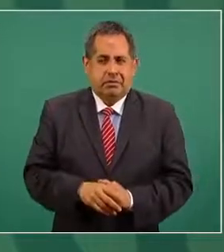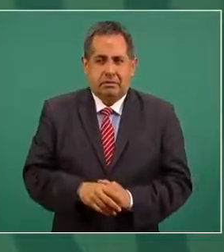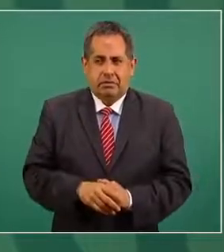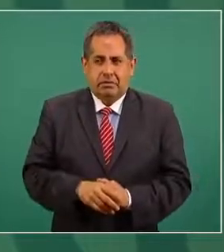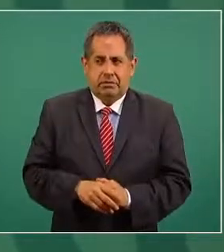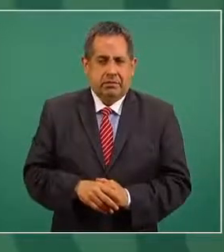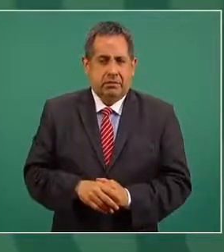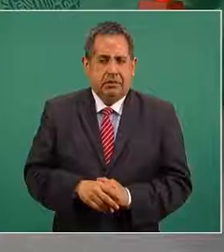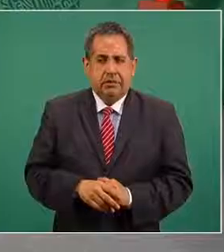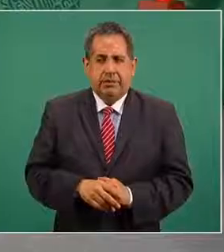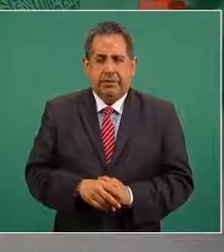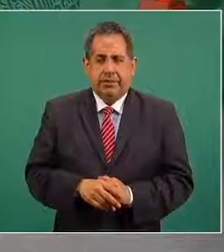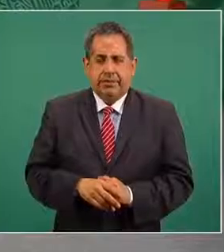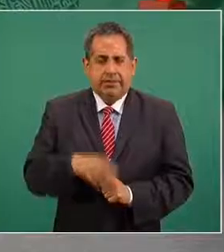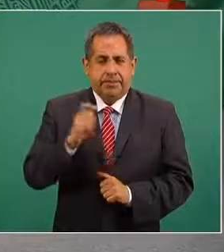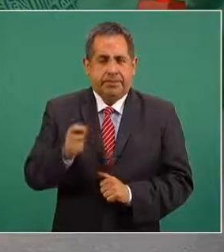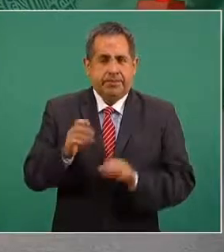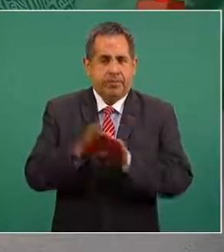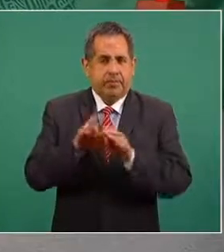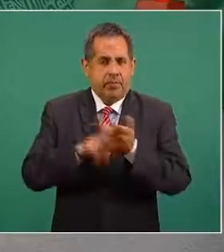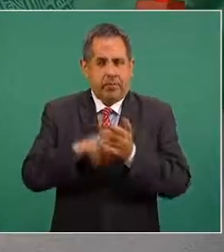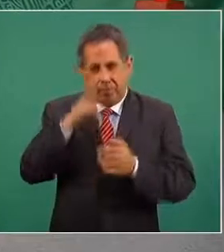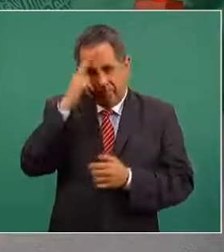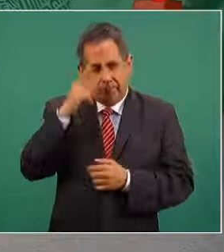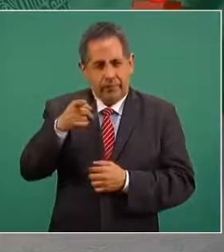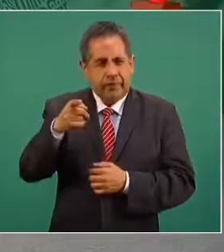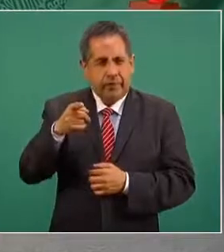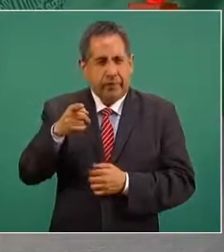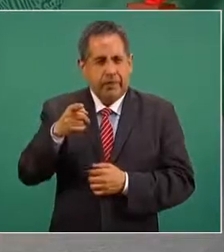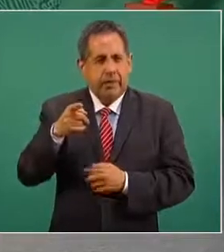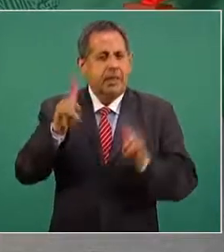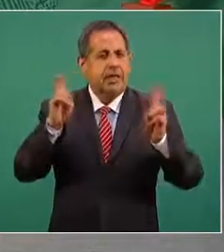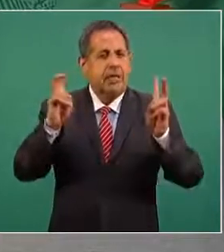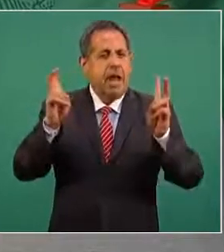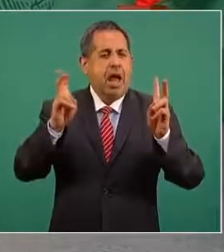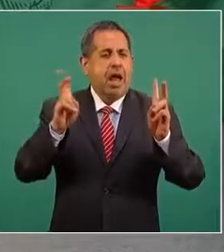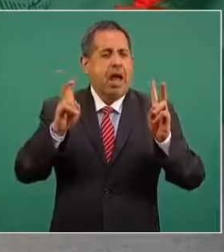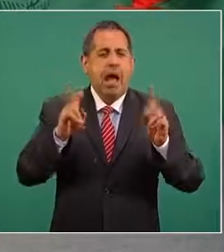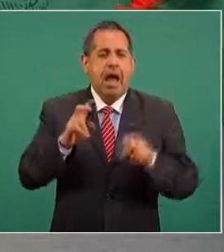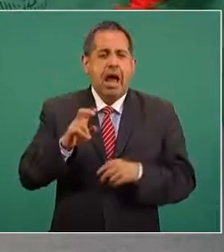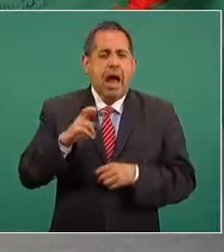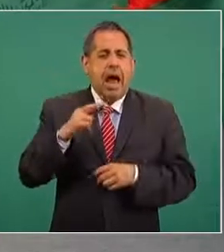cuando pusieron en práctica el operativo rápido y furioso